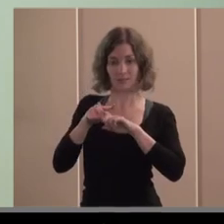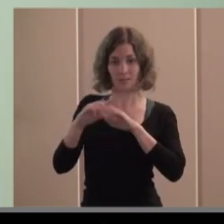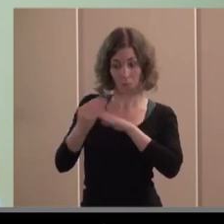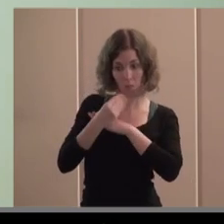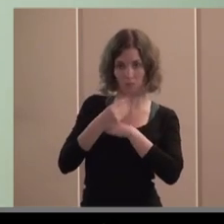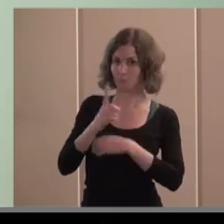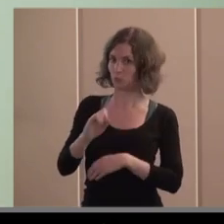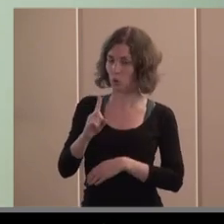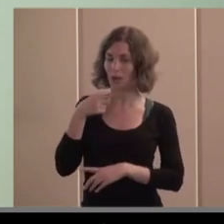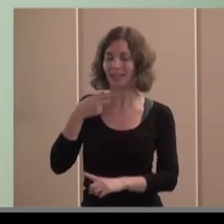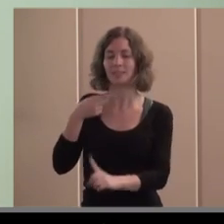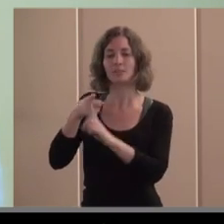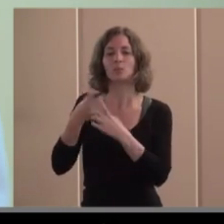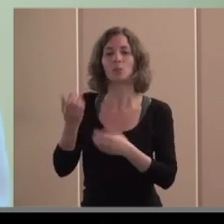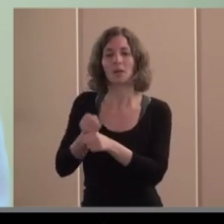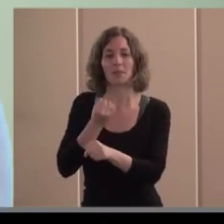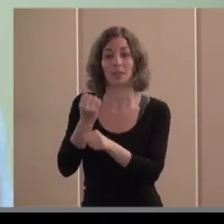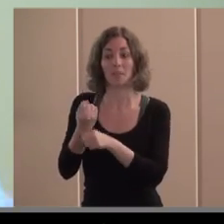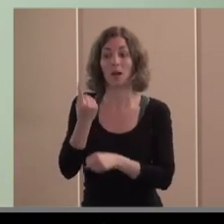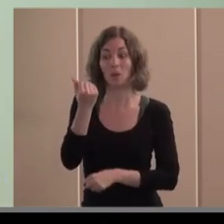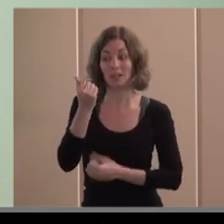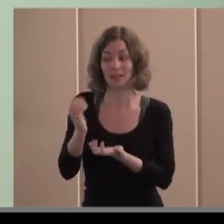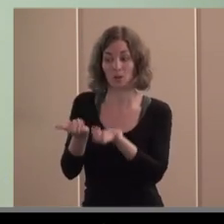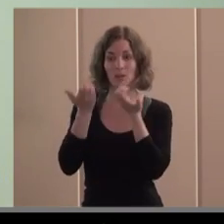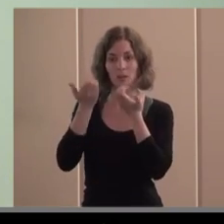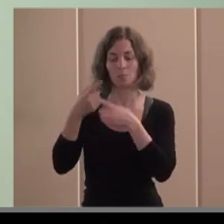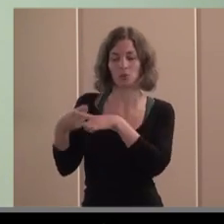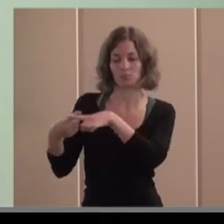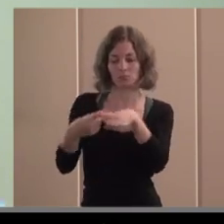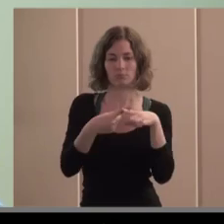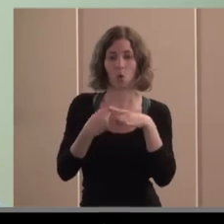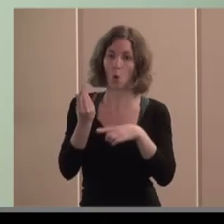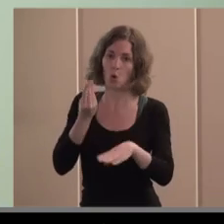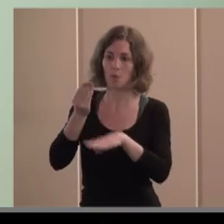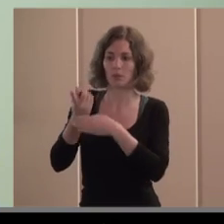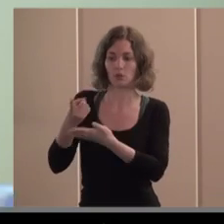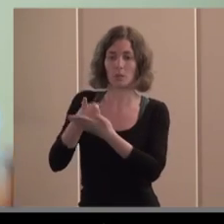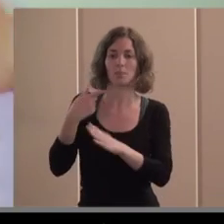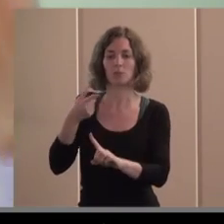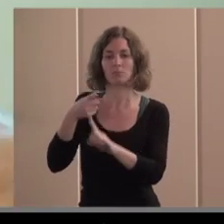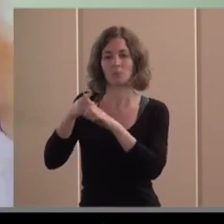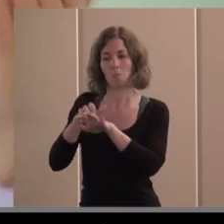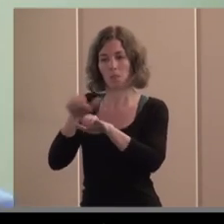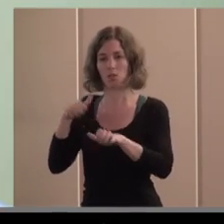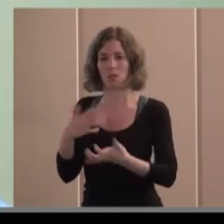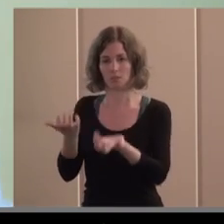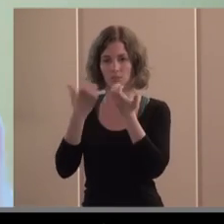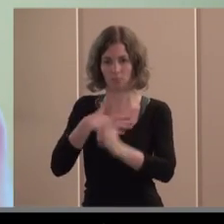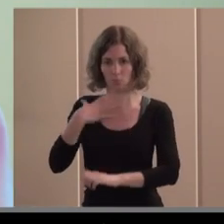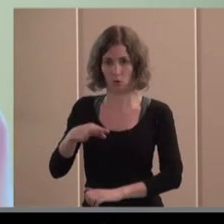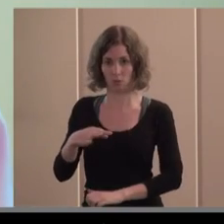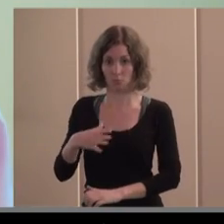clave es el trabajo y reinvertir los beneficios mayoritariamente hay beneficios pues se reinvierte en la actividad